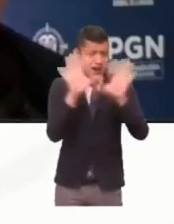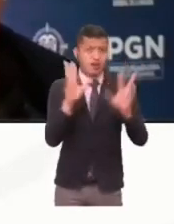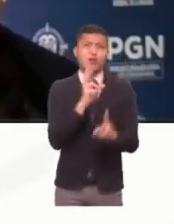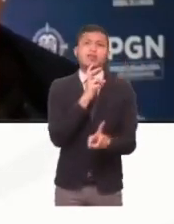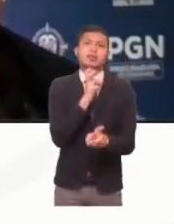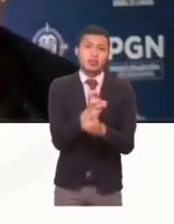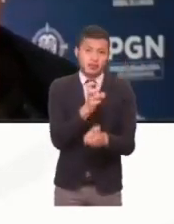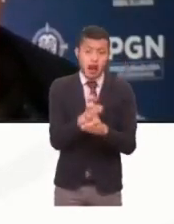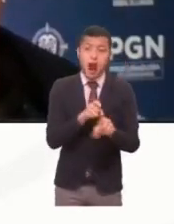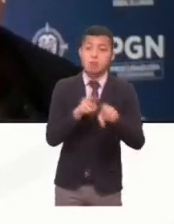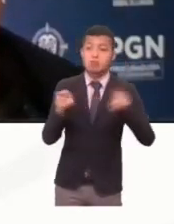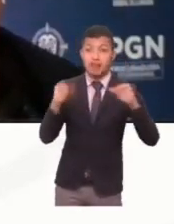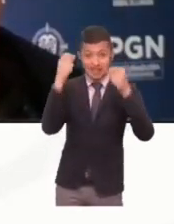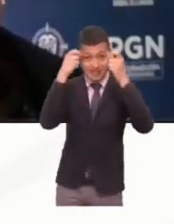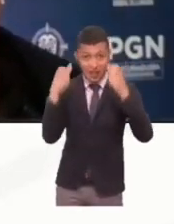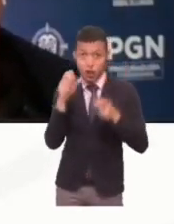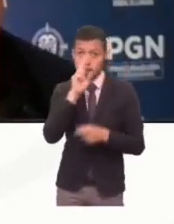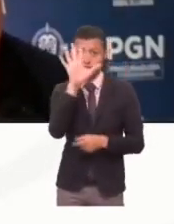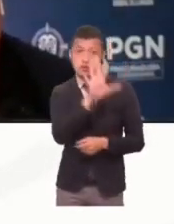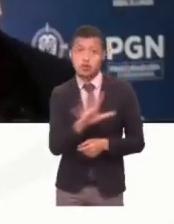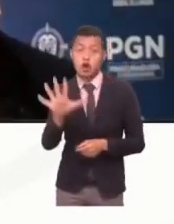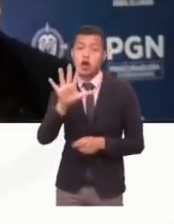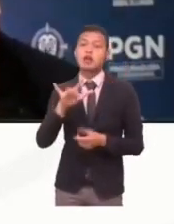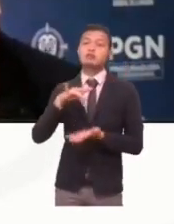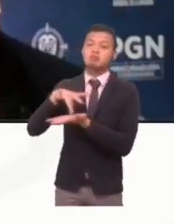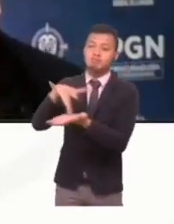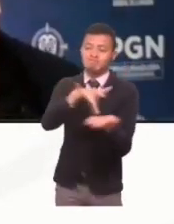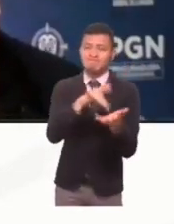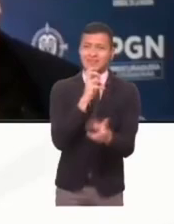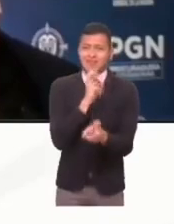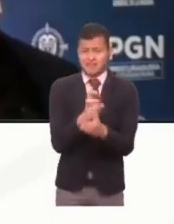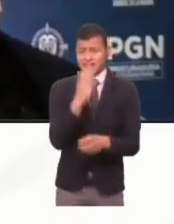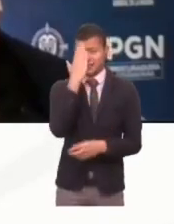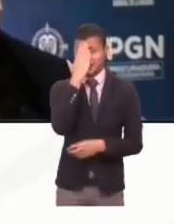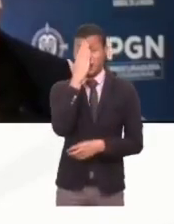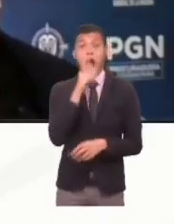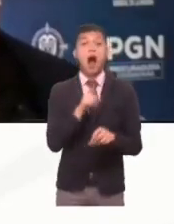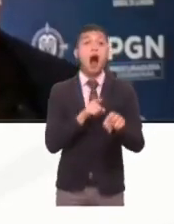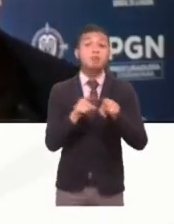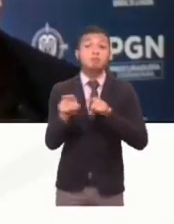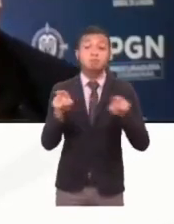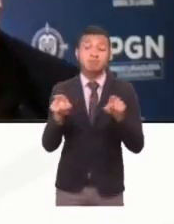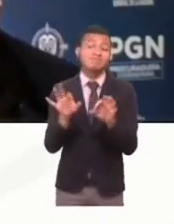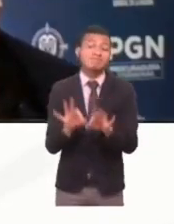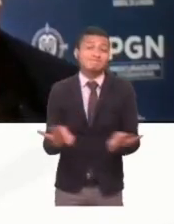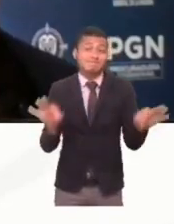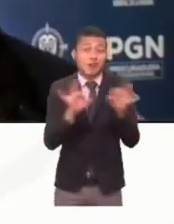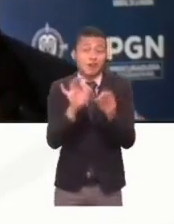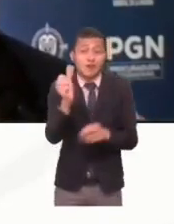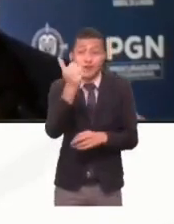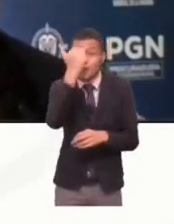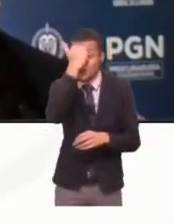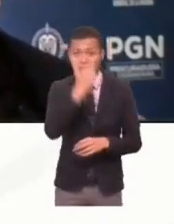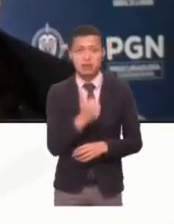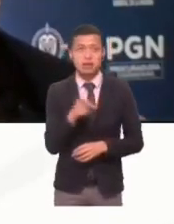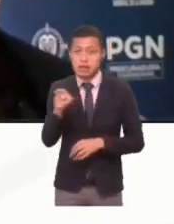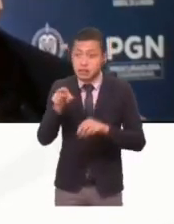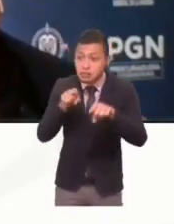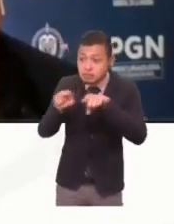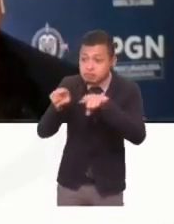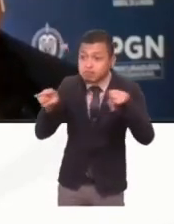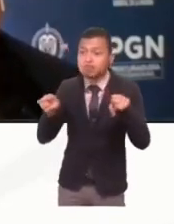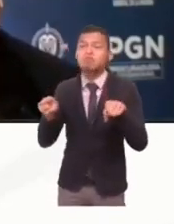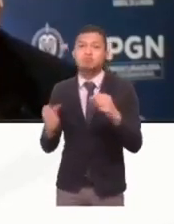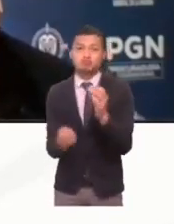presencia del Estado a nivel nacional, pero allí está un eslabón que es fundamental para poder generar todo lo demás,